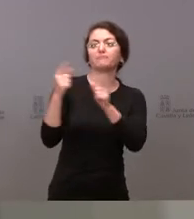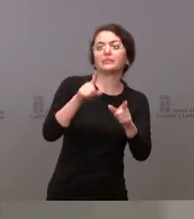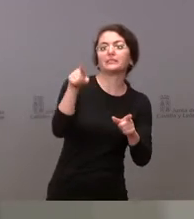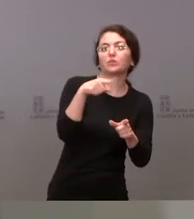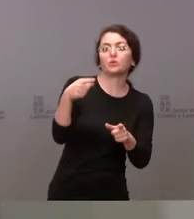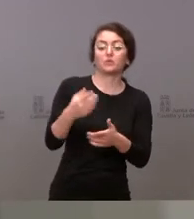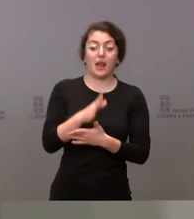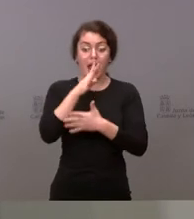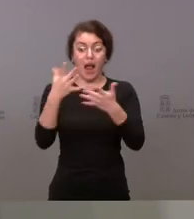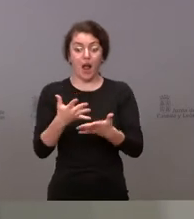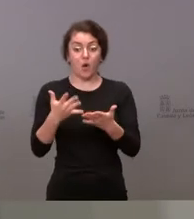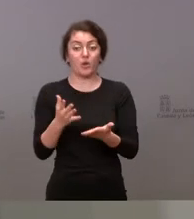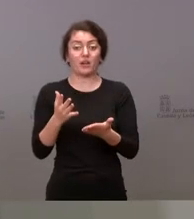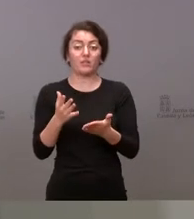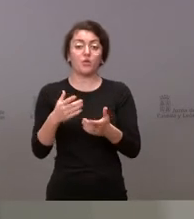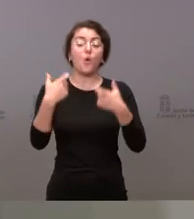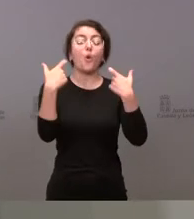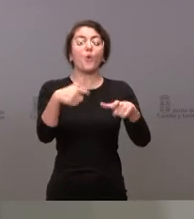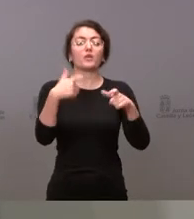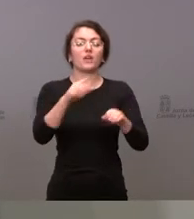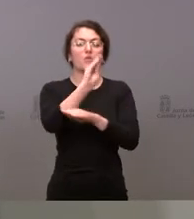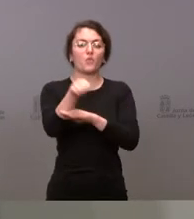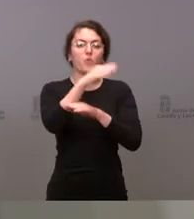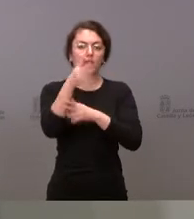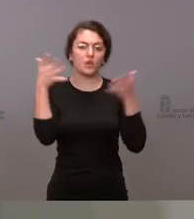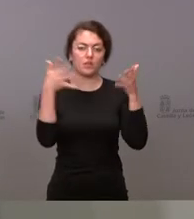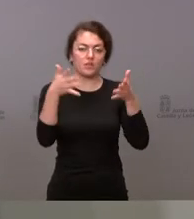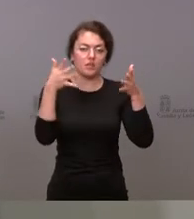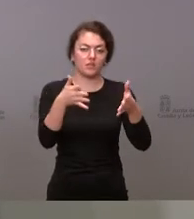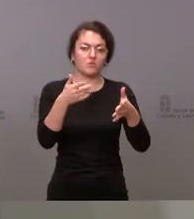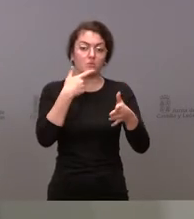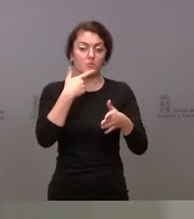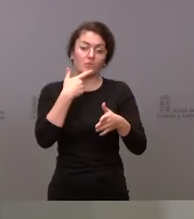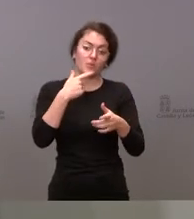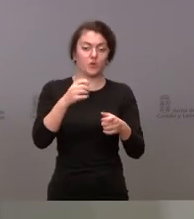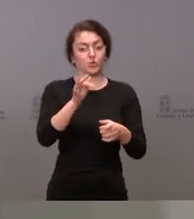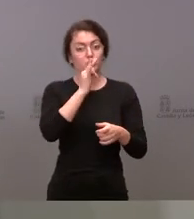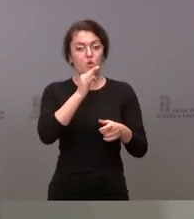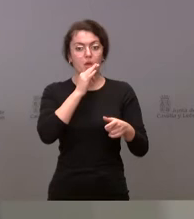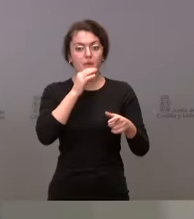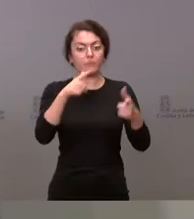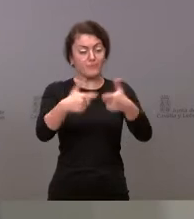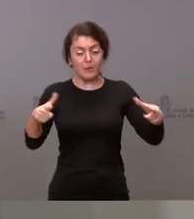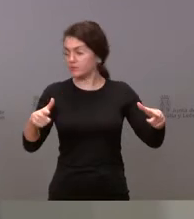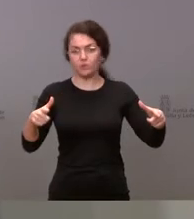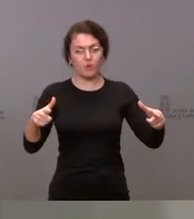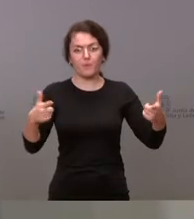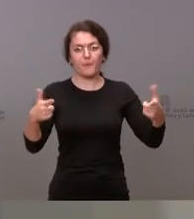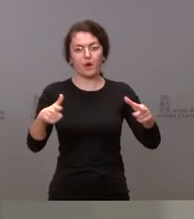unidades de cuidados intensivos, son las que más nos preocupan, no solo nos incrementan, sino que continúan con un lento descenso.